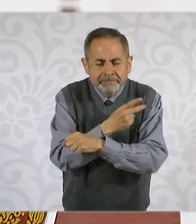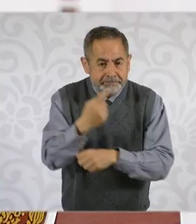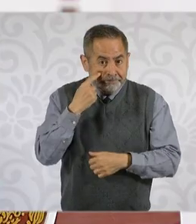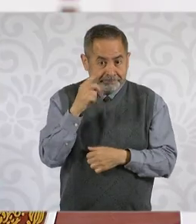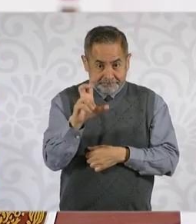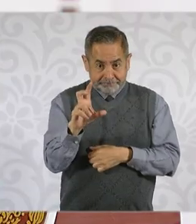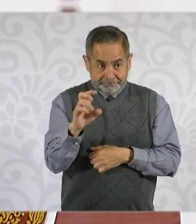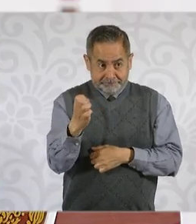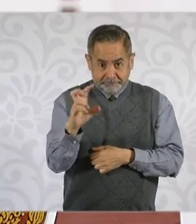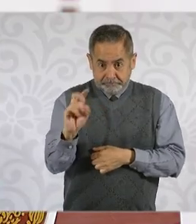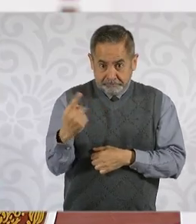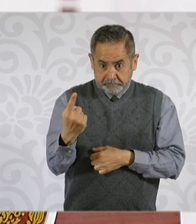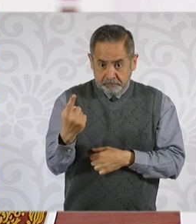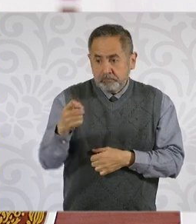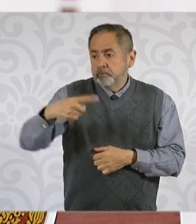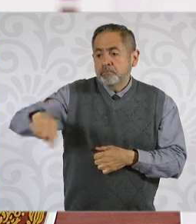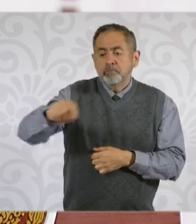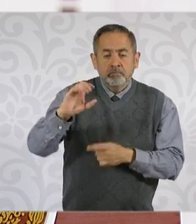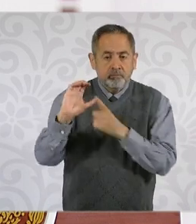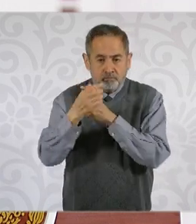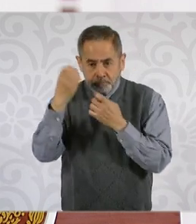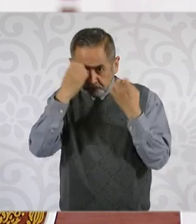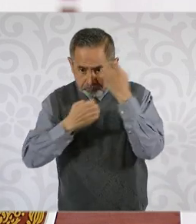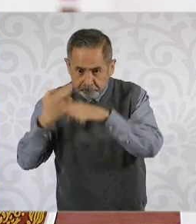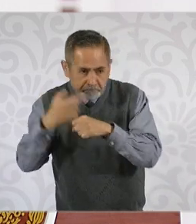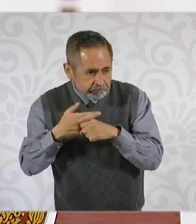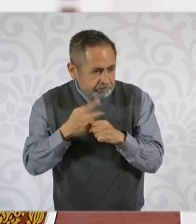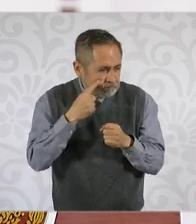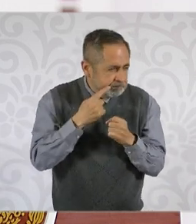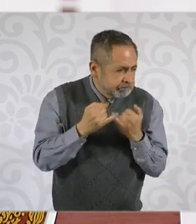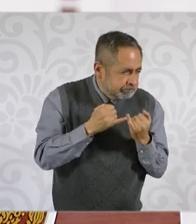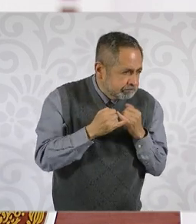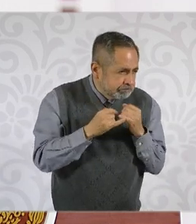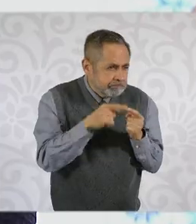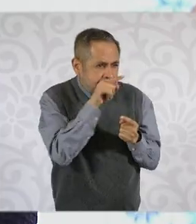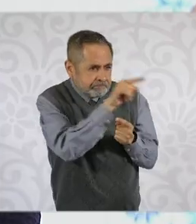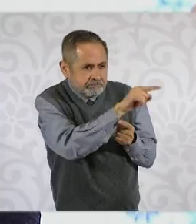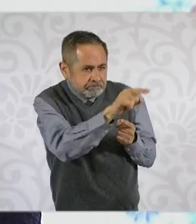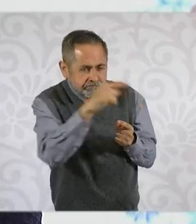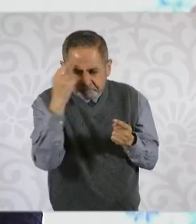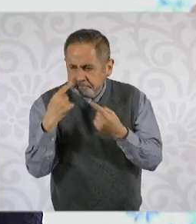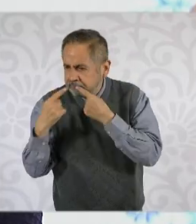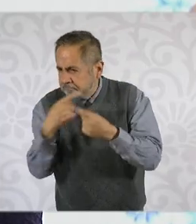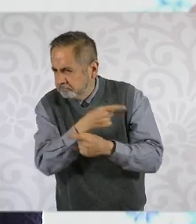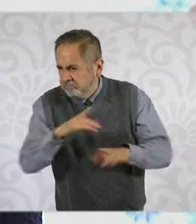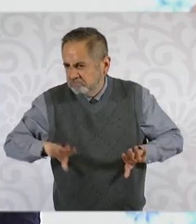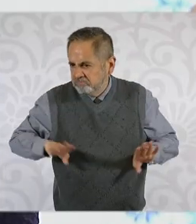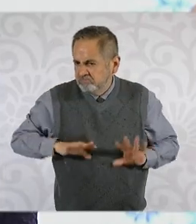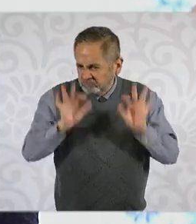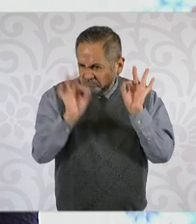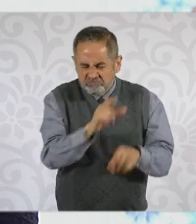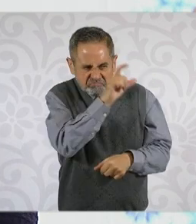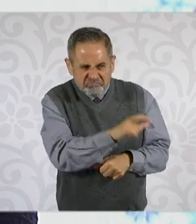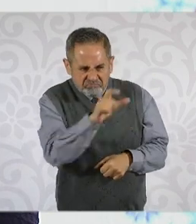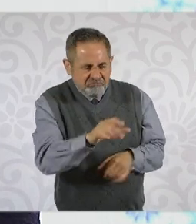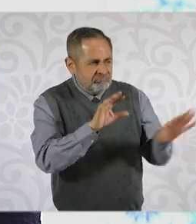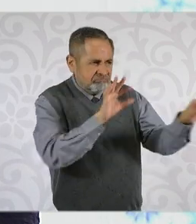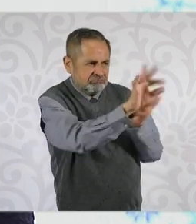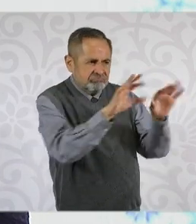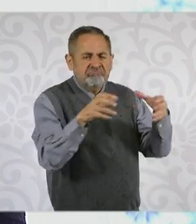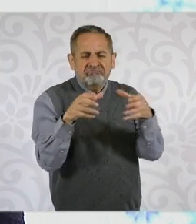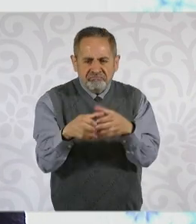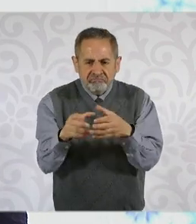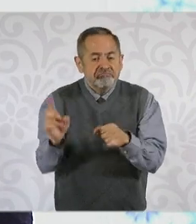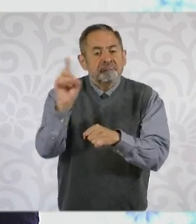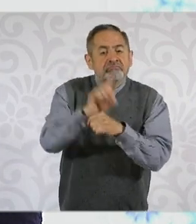los comités de evaluación seleccionarán a los finalistas que consideren idóneos. Para el 5 de febrero